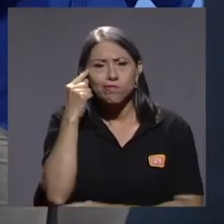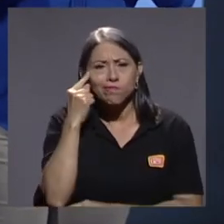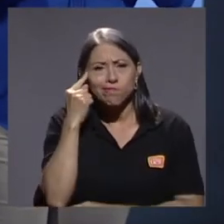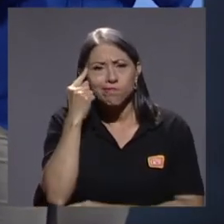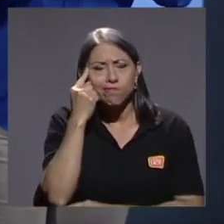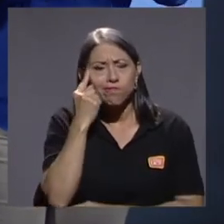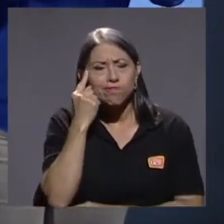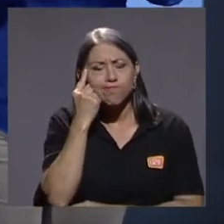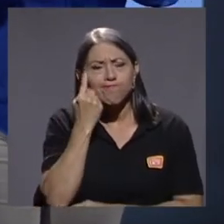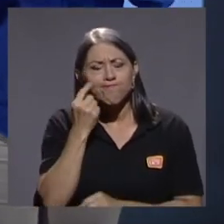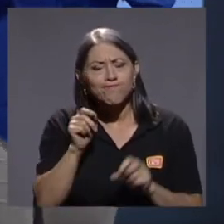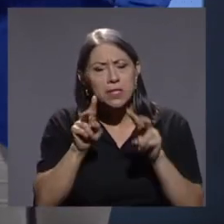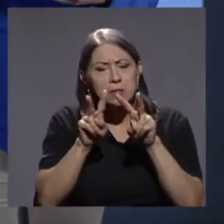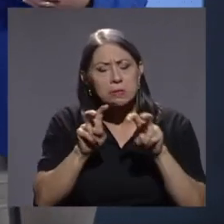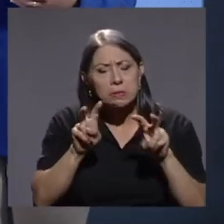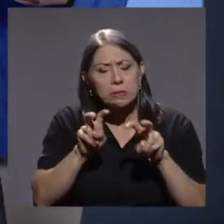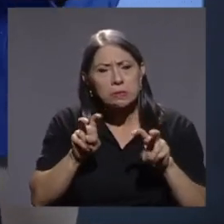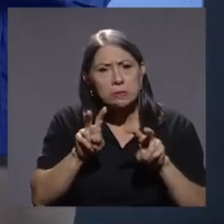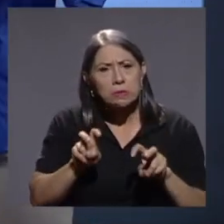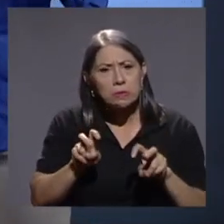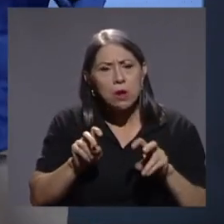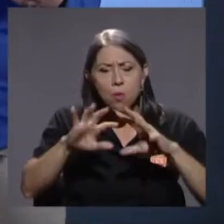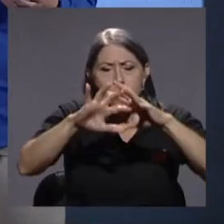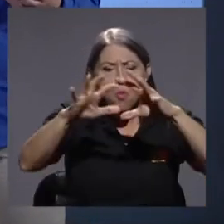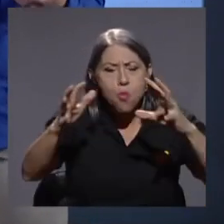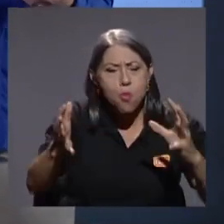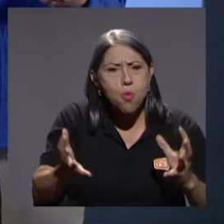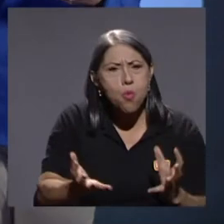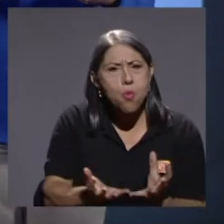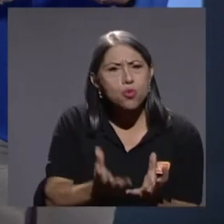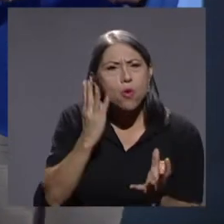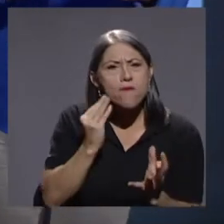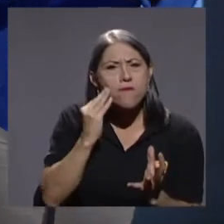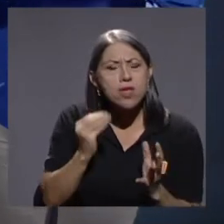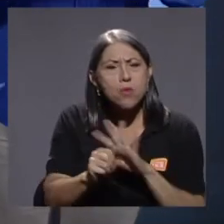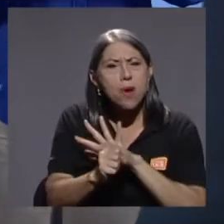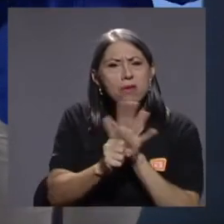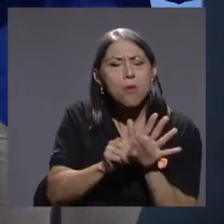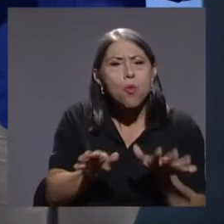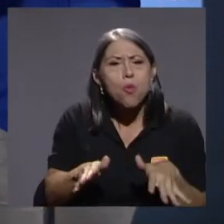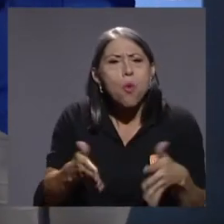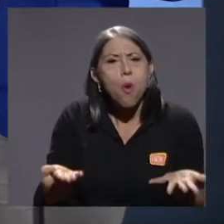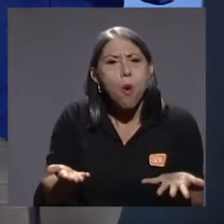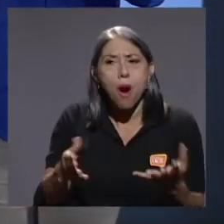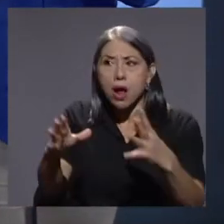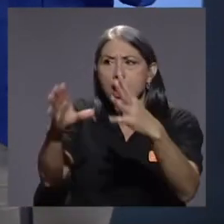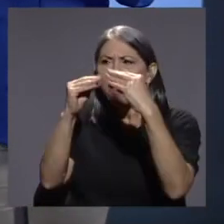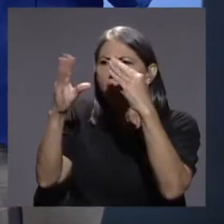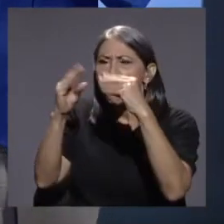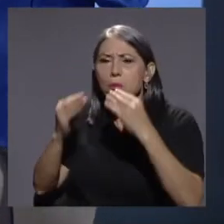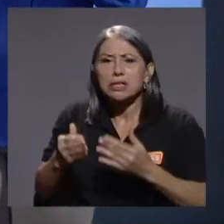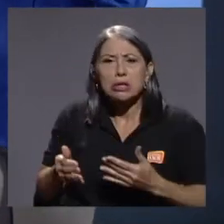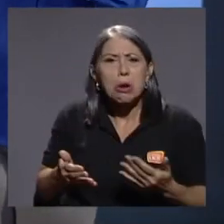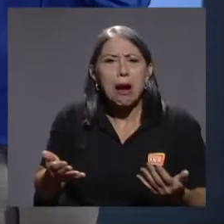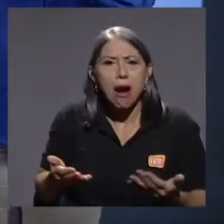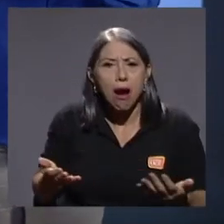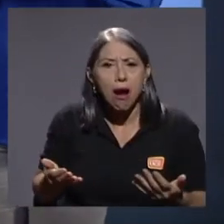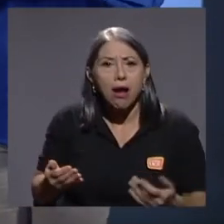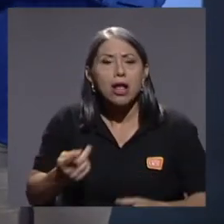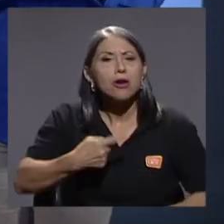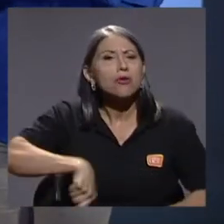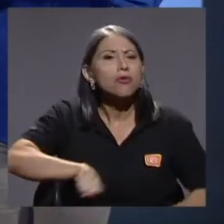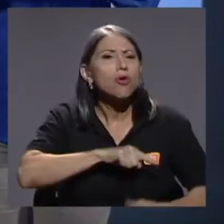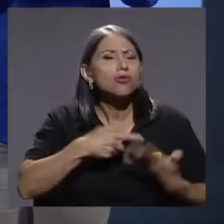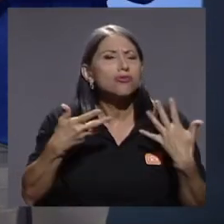ha vivido el mundo esta pandemia, qué información nos llega, bueno, estamos muy acostumbrados a ver